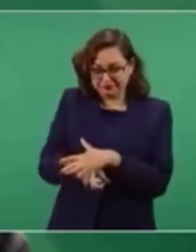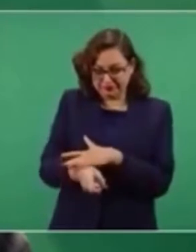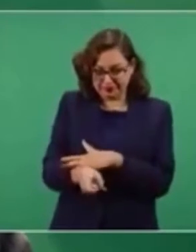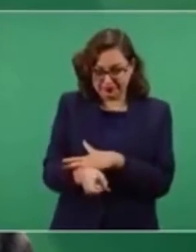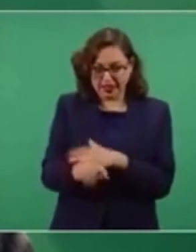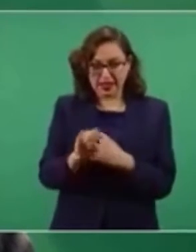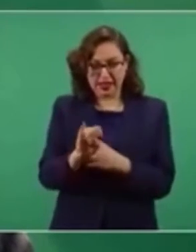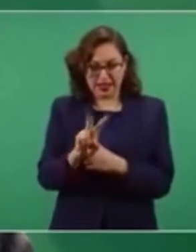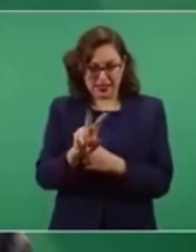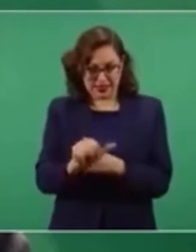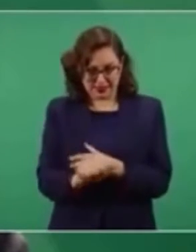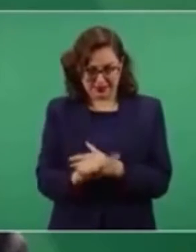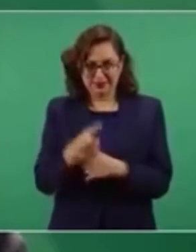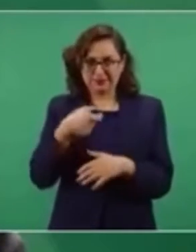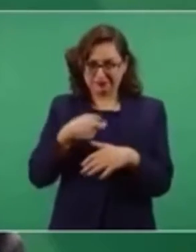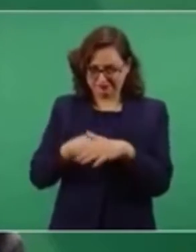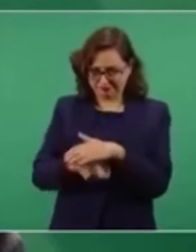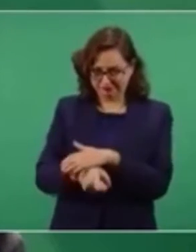IVA a Jugos del Valle